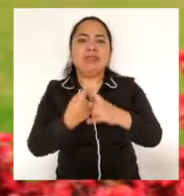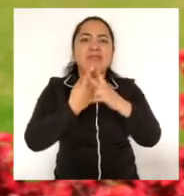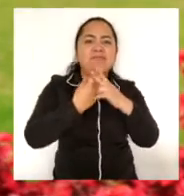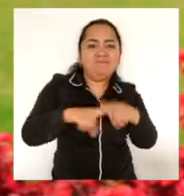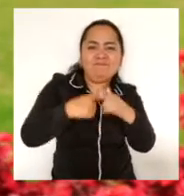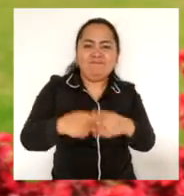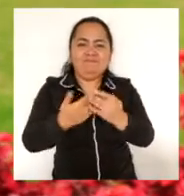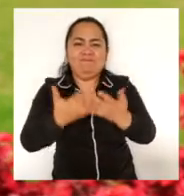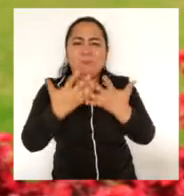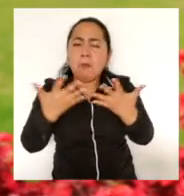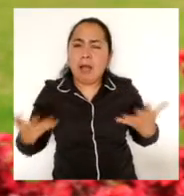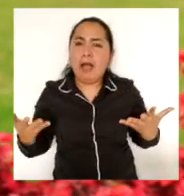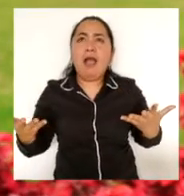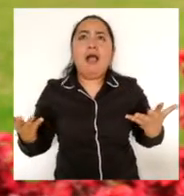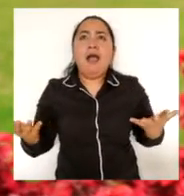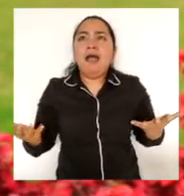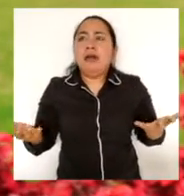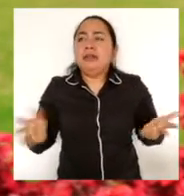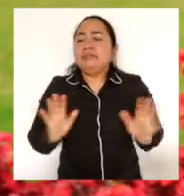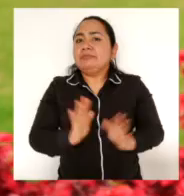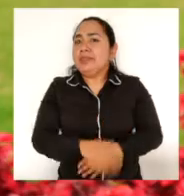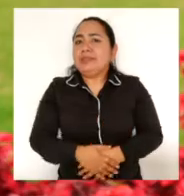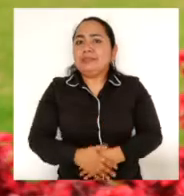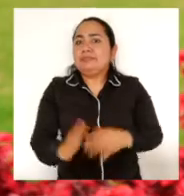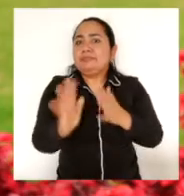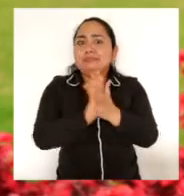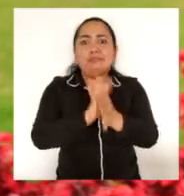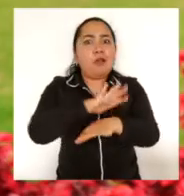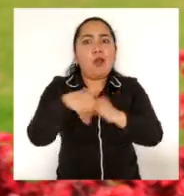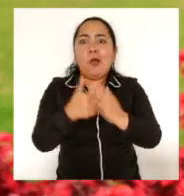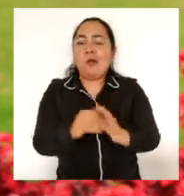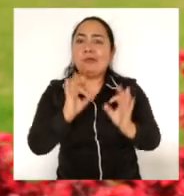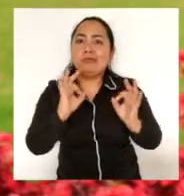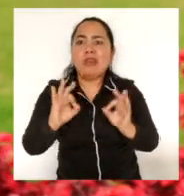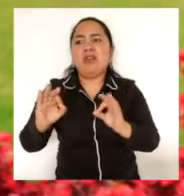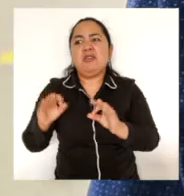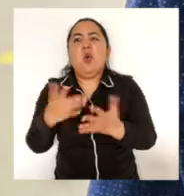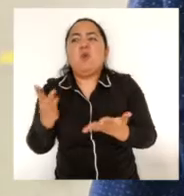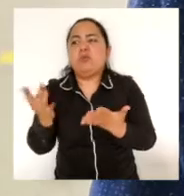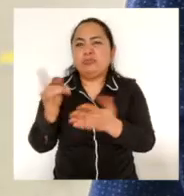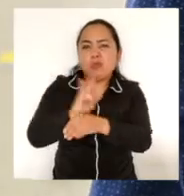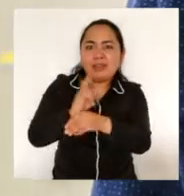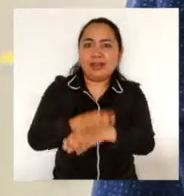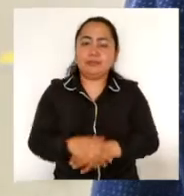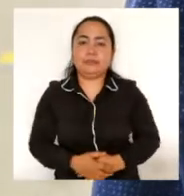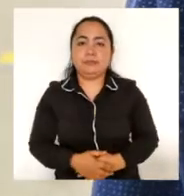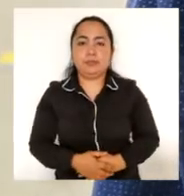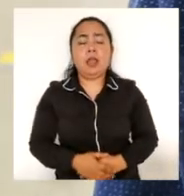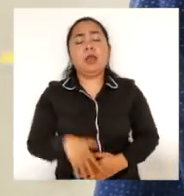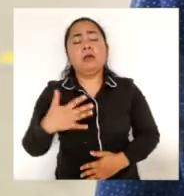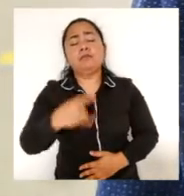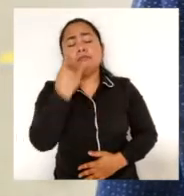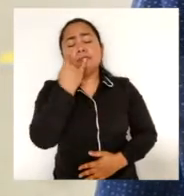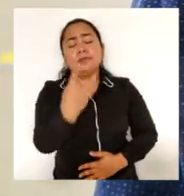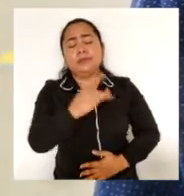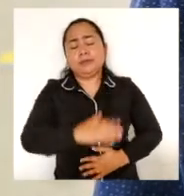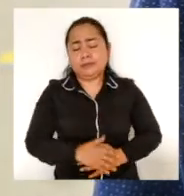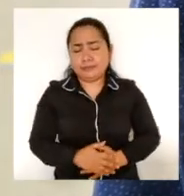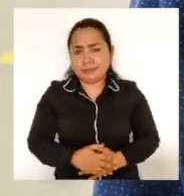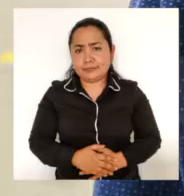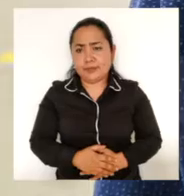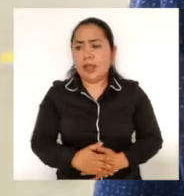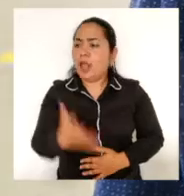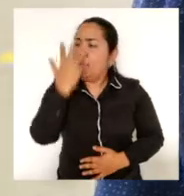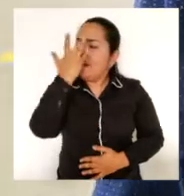insumos y equipamiento con la que encuentran los laboratorios. Me pareció muy interesante, porque